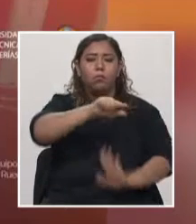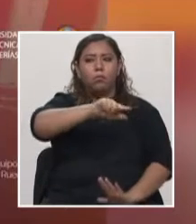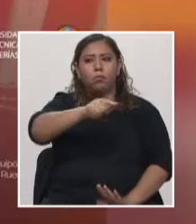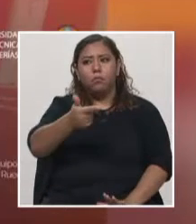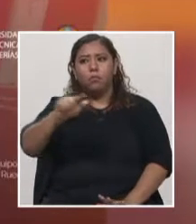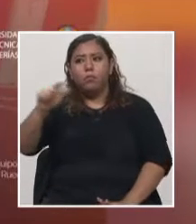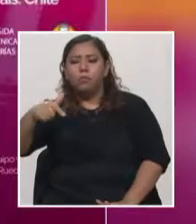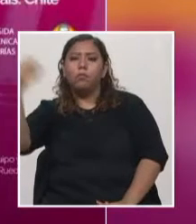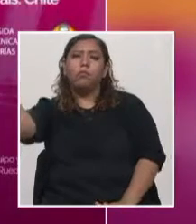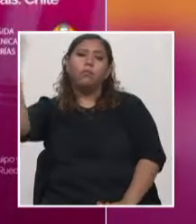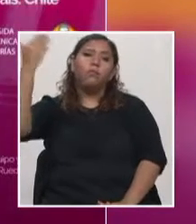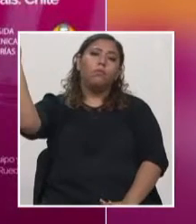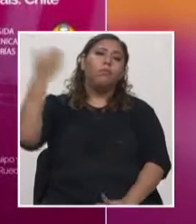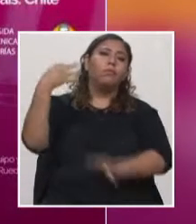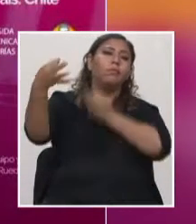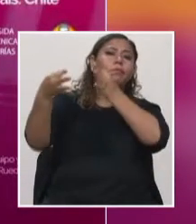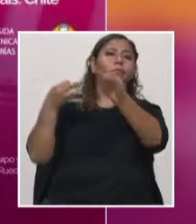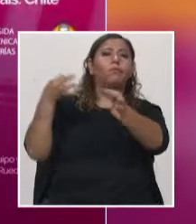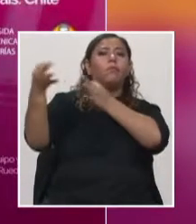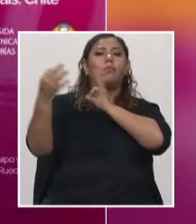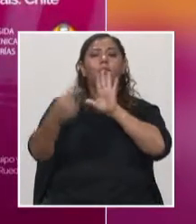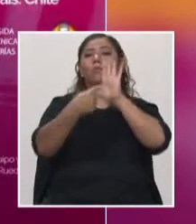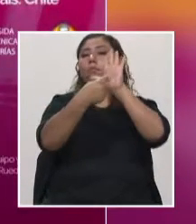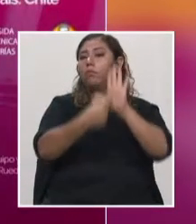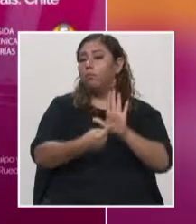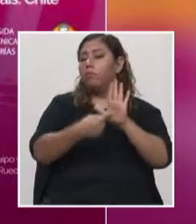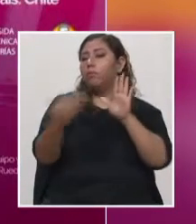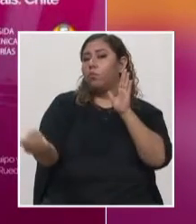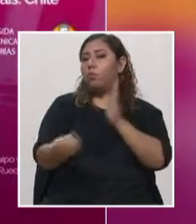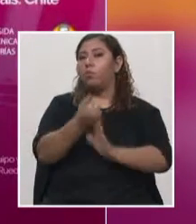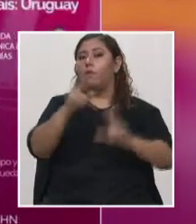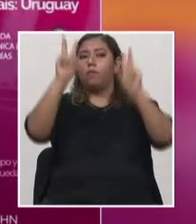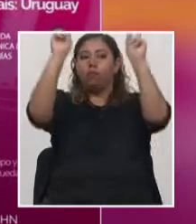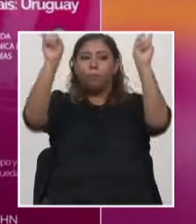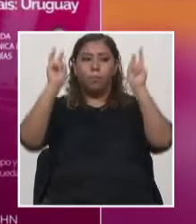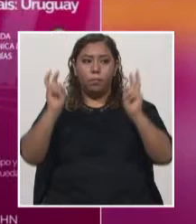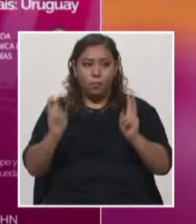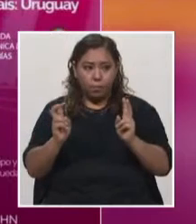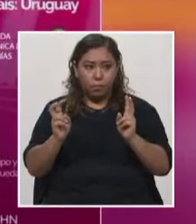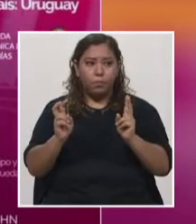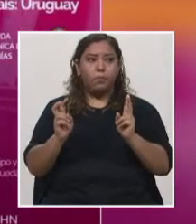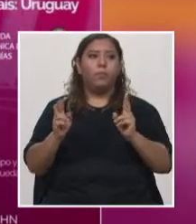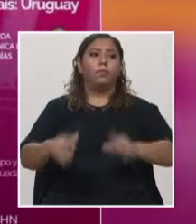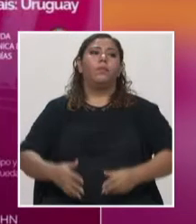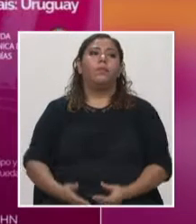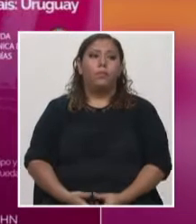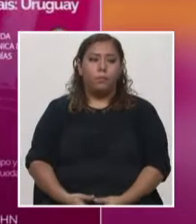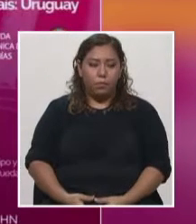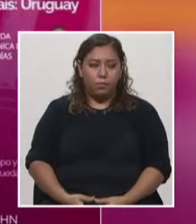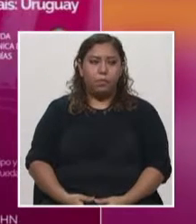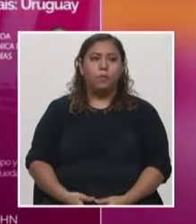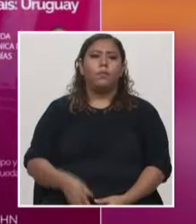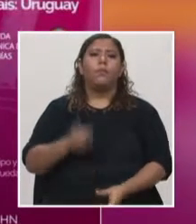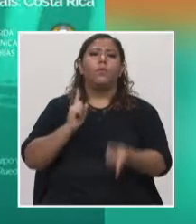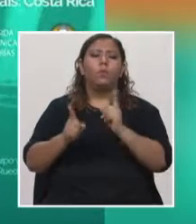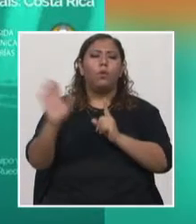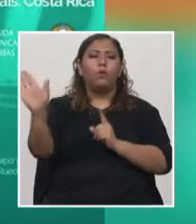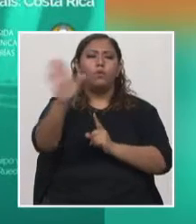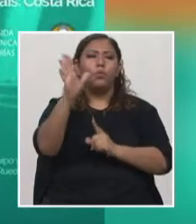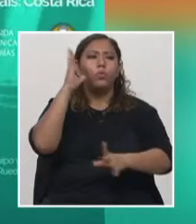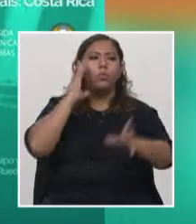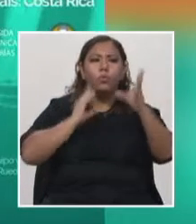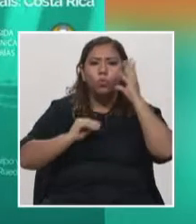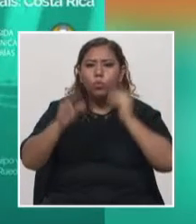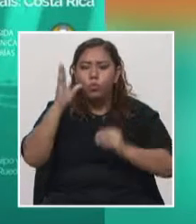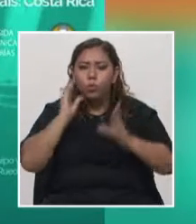importantes en dar a conocer y presentar toda esta gama de conocimientos y esta experiencia que les estará